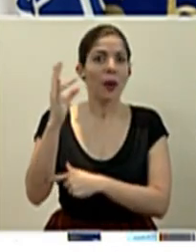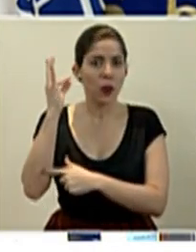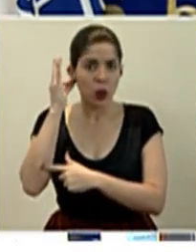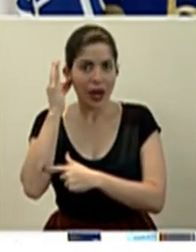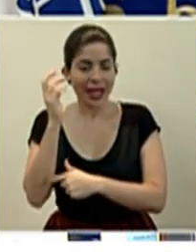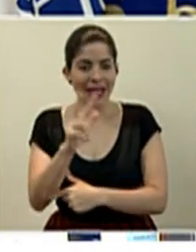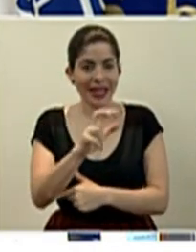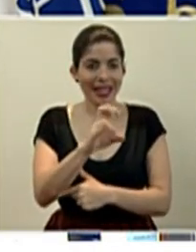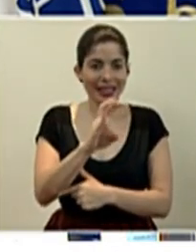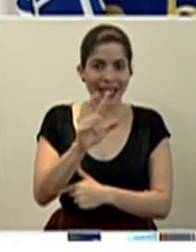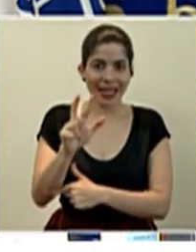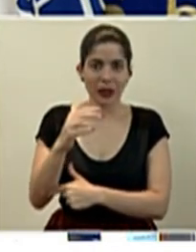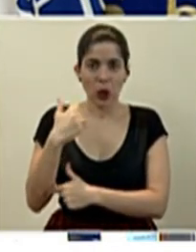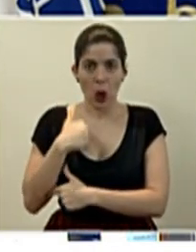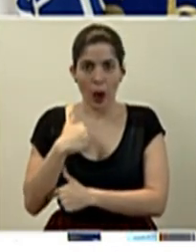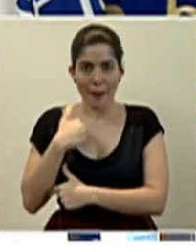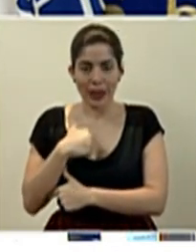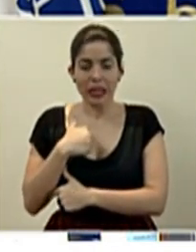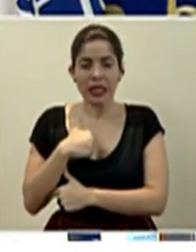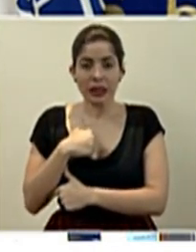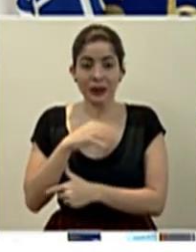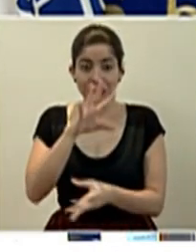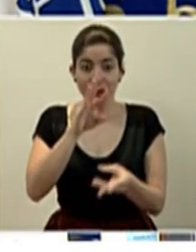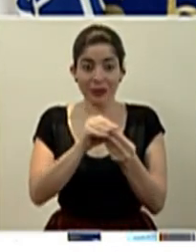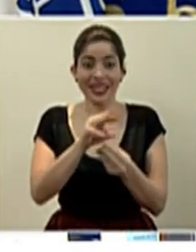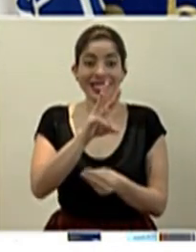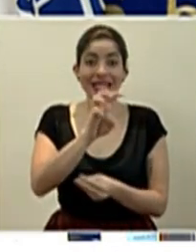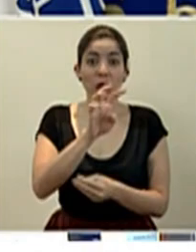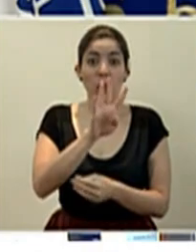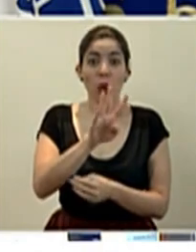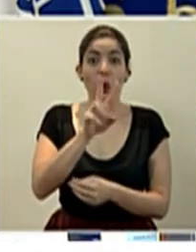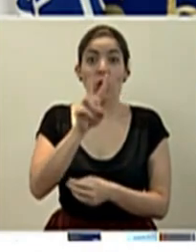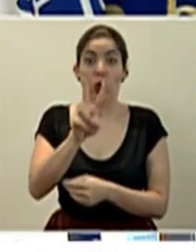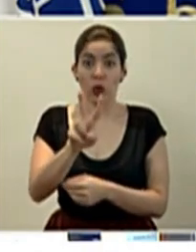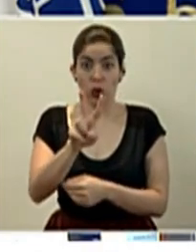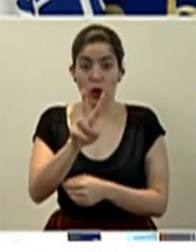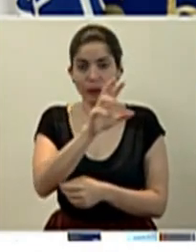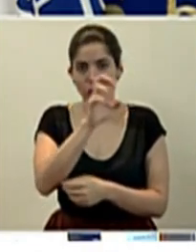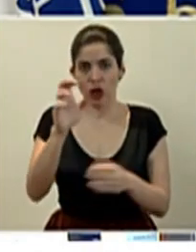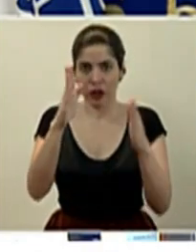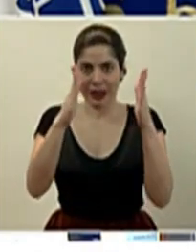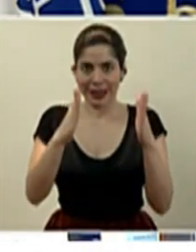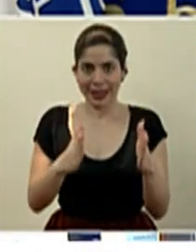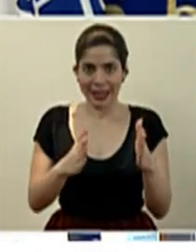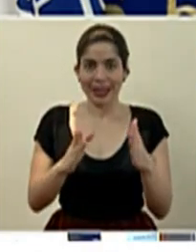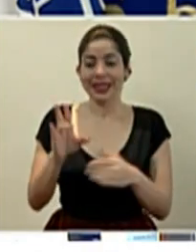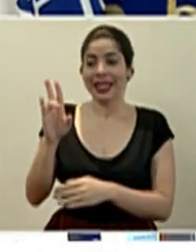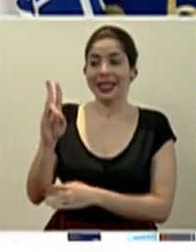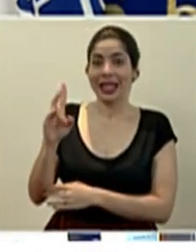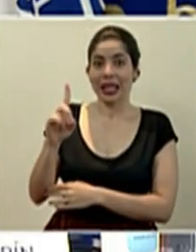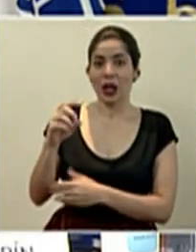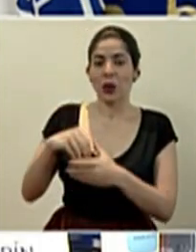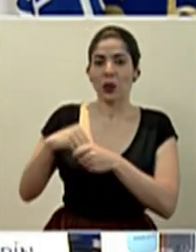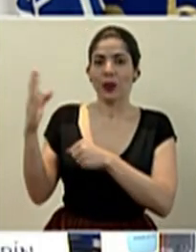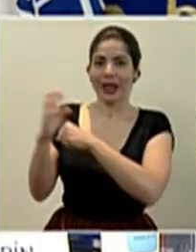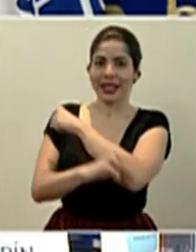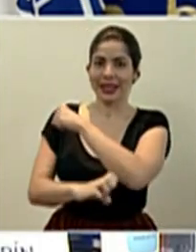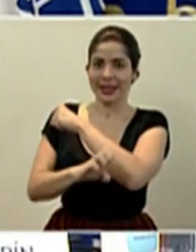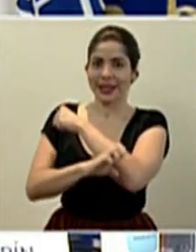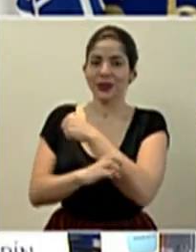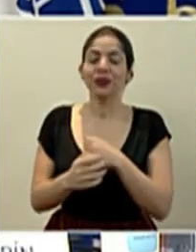373 hombres, de los cuales 642 son costarricenses y 71 extranjeros.